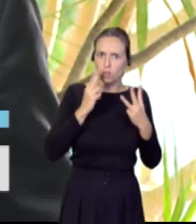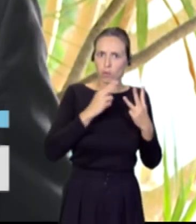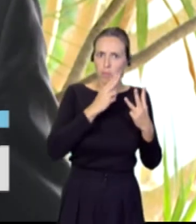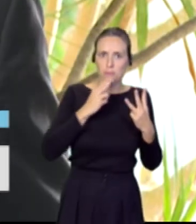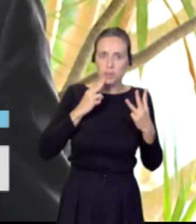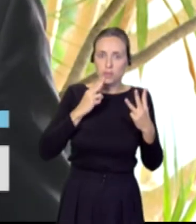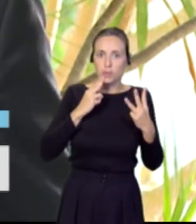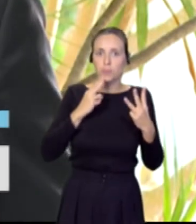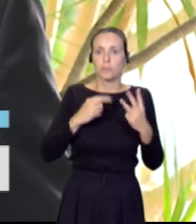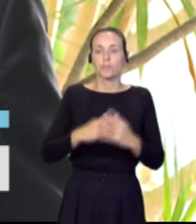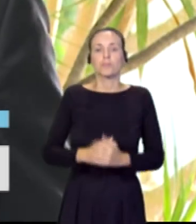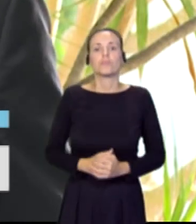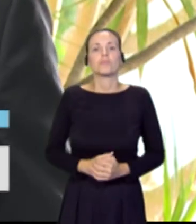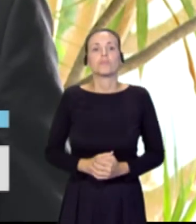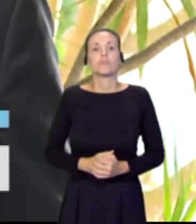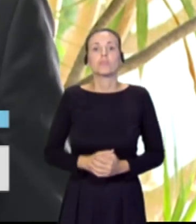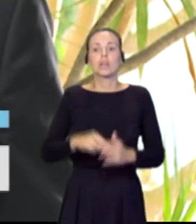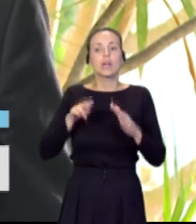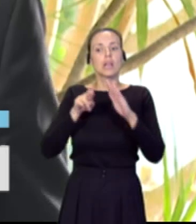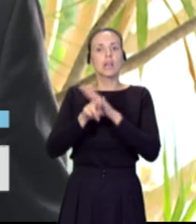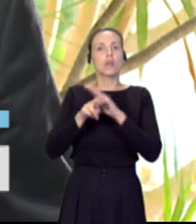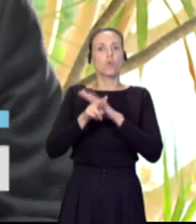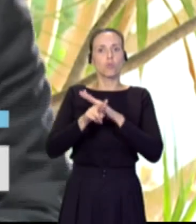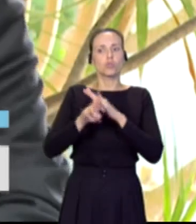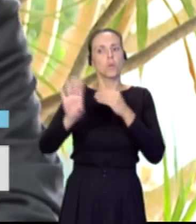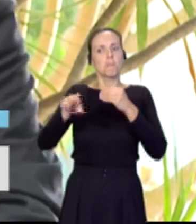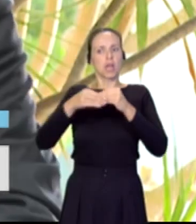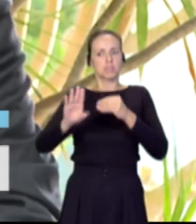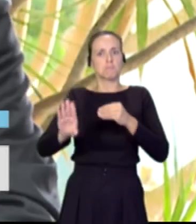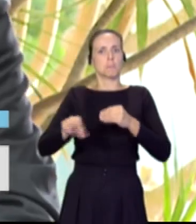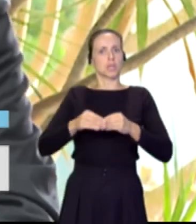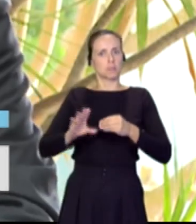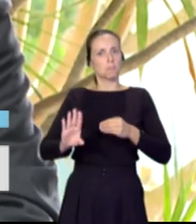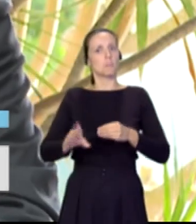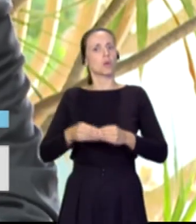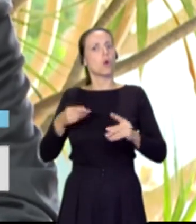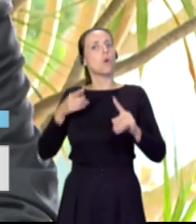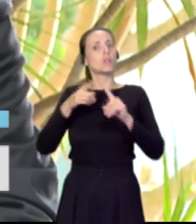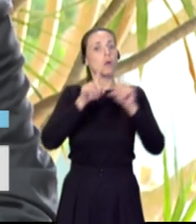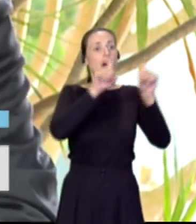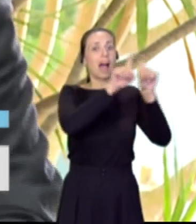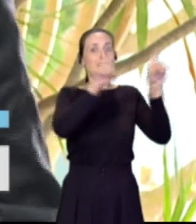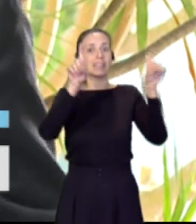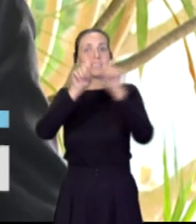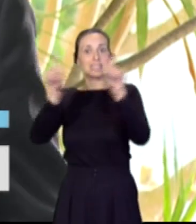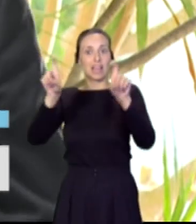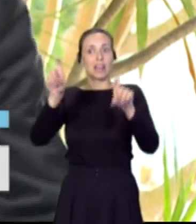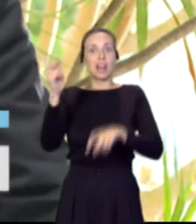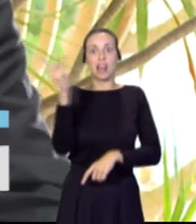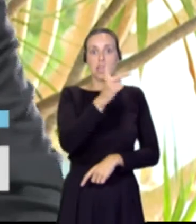activando recursos adicionales para la presencia de estas agencias europeas